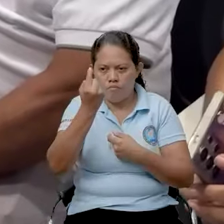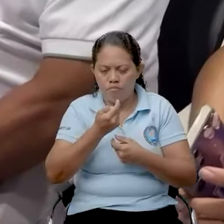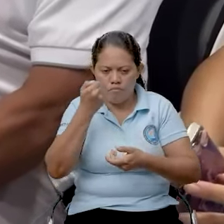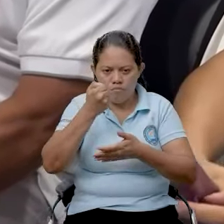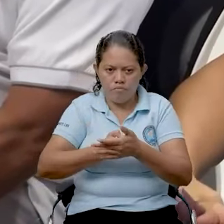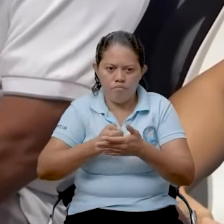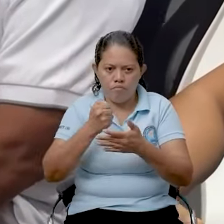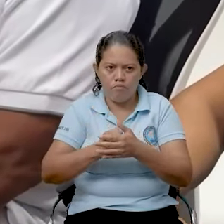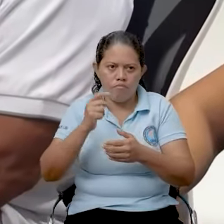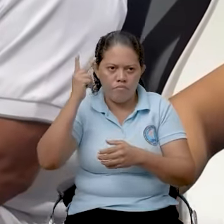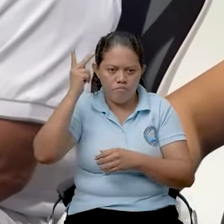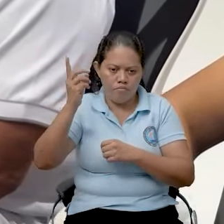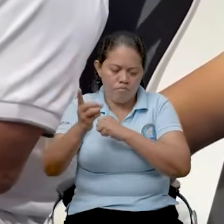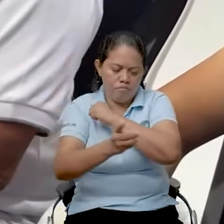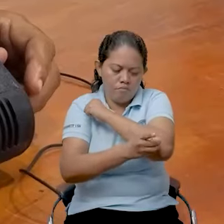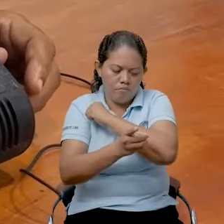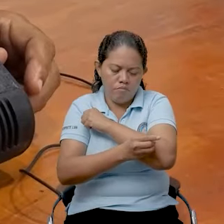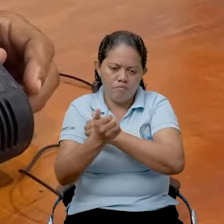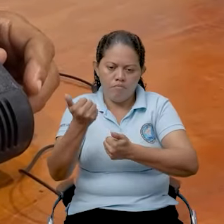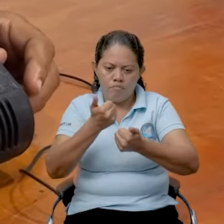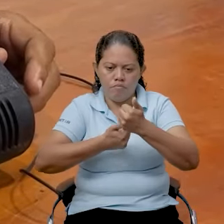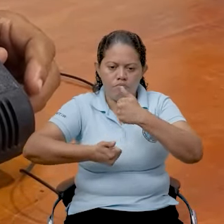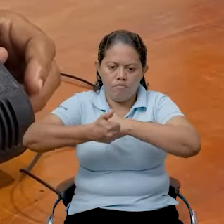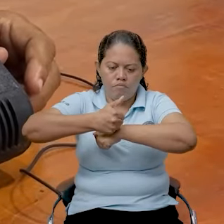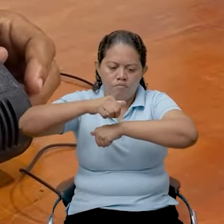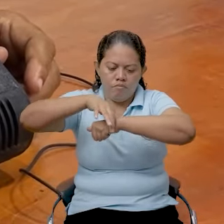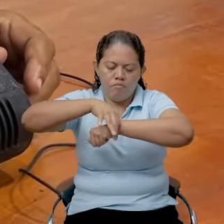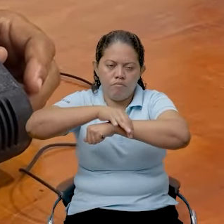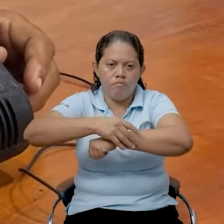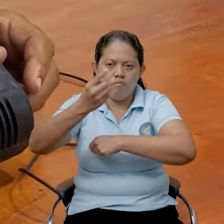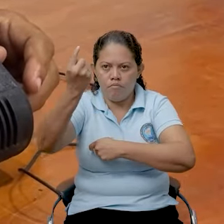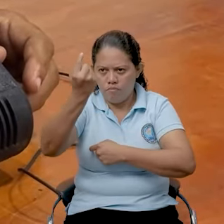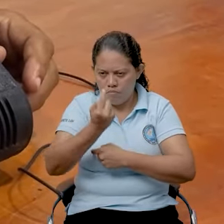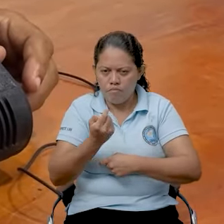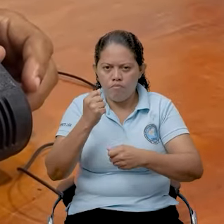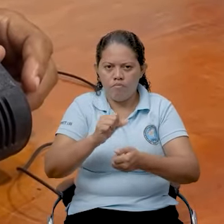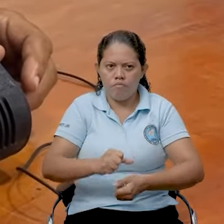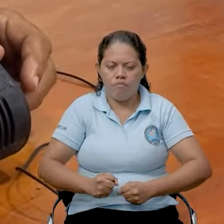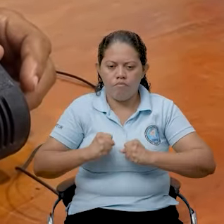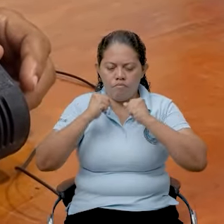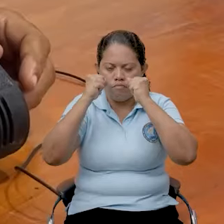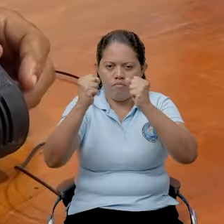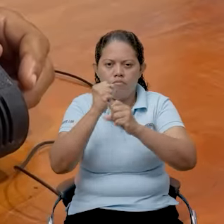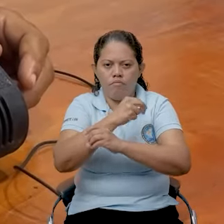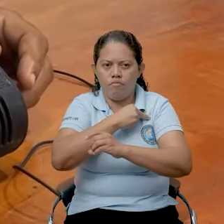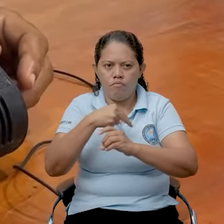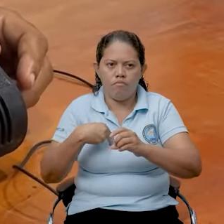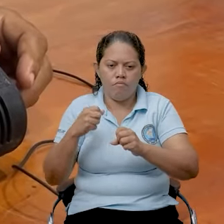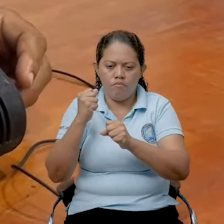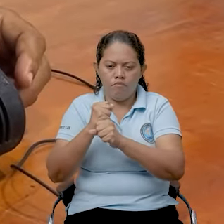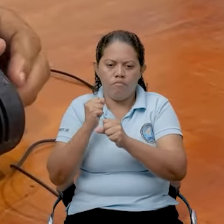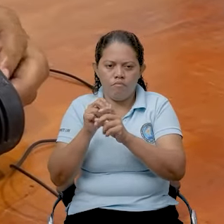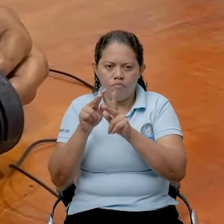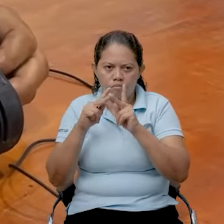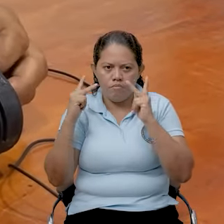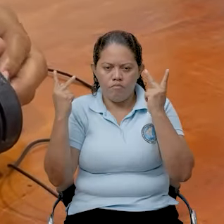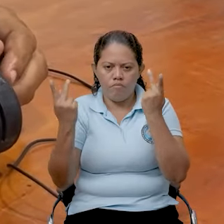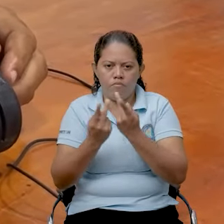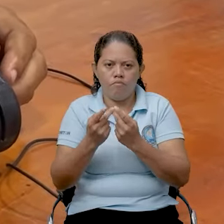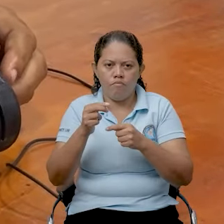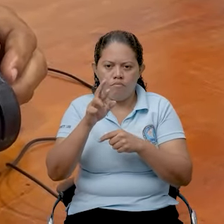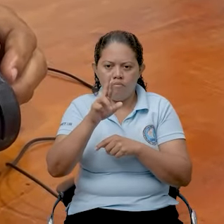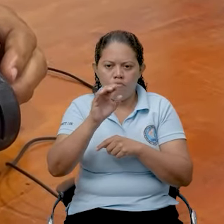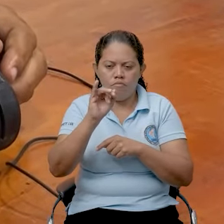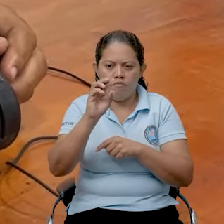impulsando el Comandante Daniel y la Compañera Rosario, ha venido a fortalecer a nuestro territorio en el